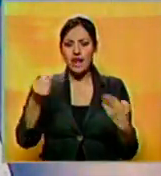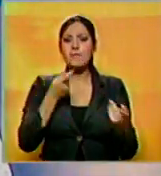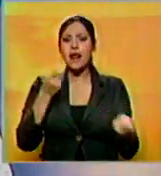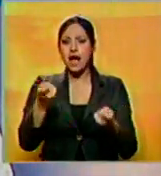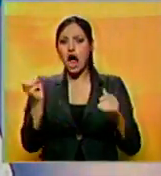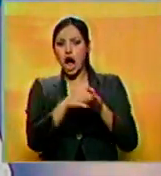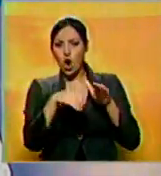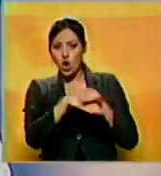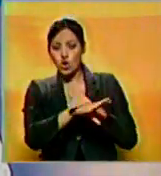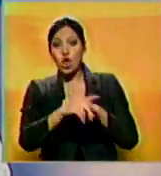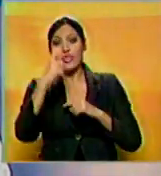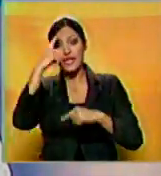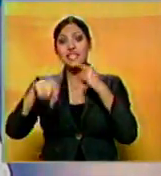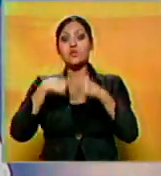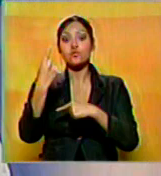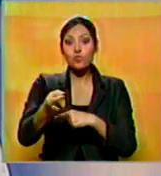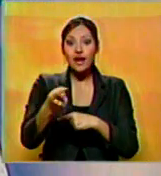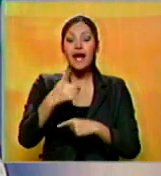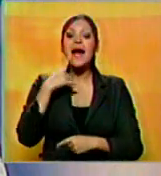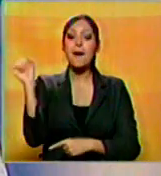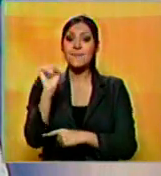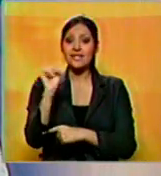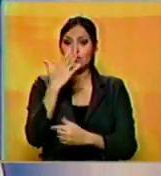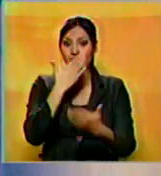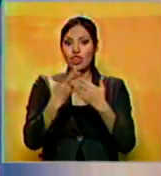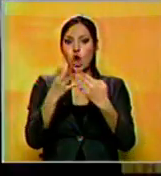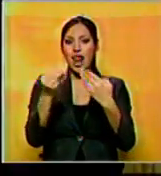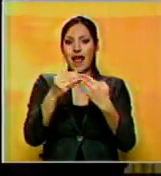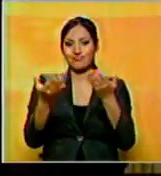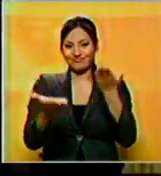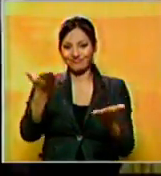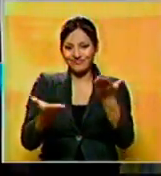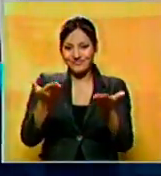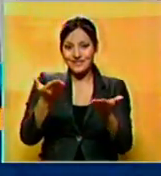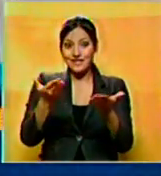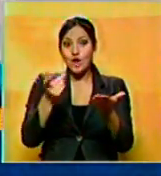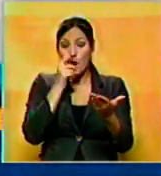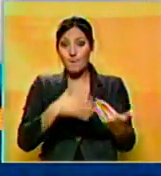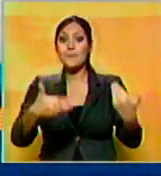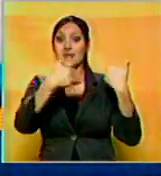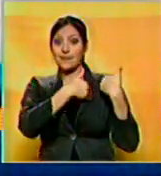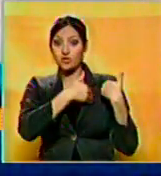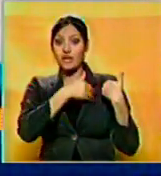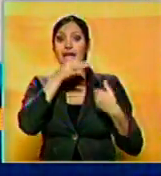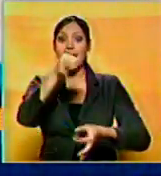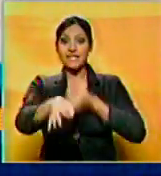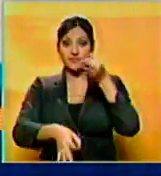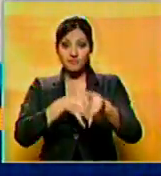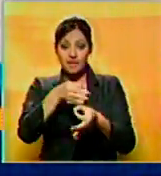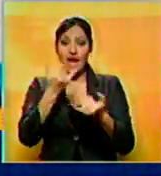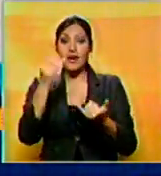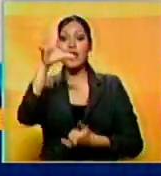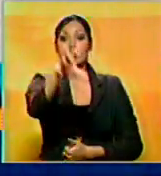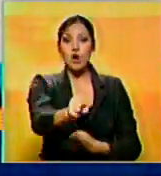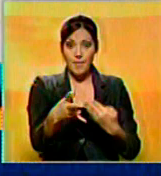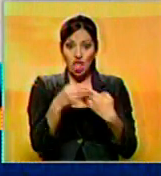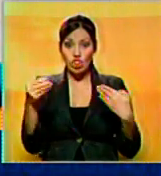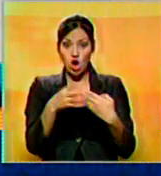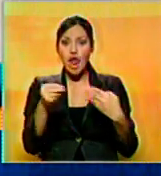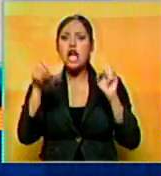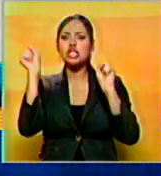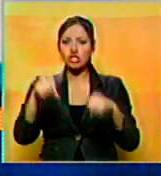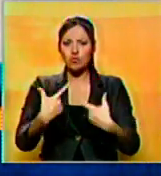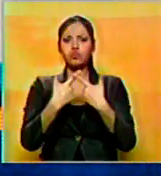días después de una devaluación del peso frente al dólar. El jefe de gabinete, Jorge Capitanich, explicó que la compra de dólares se